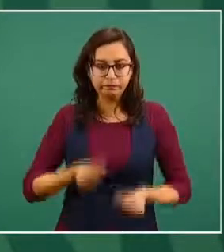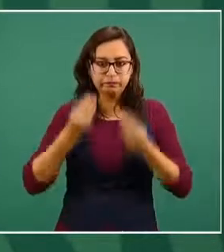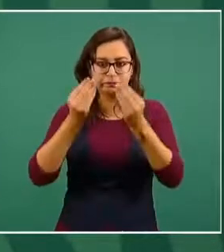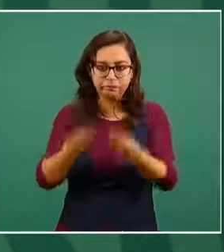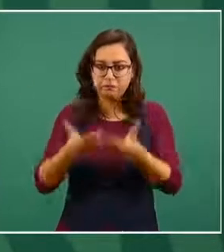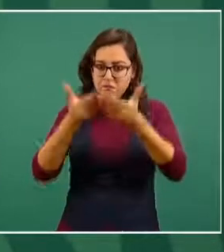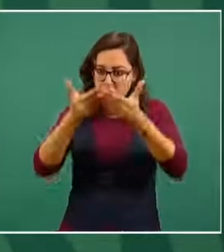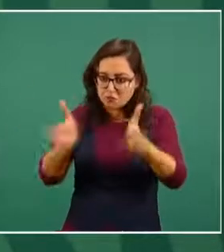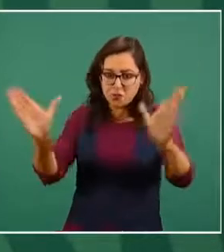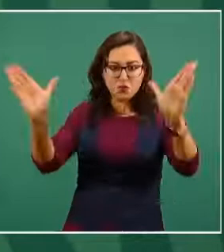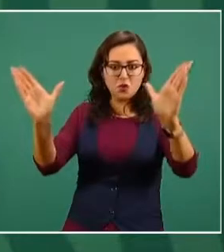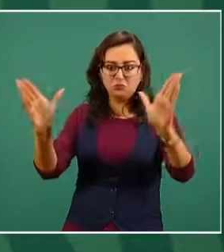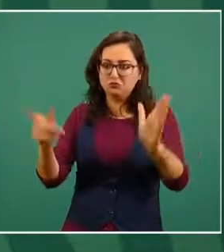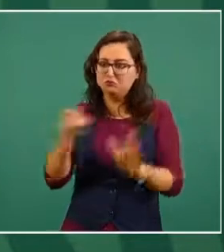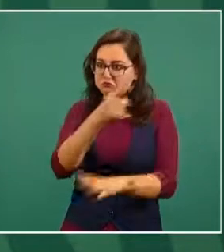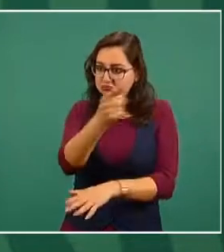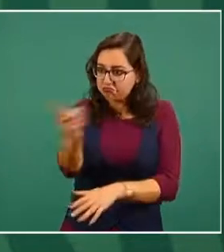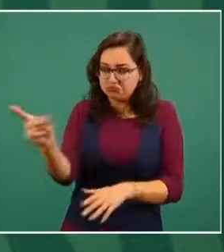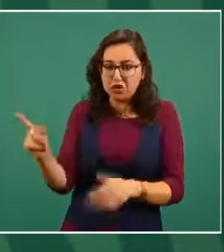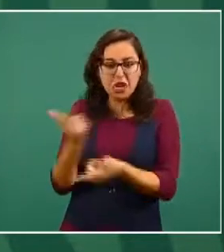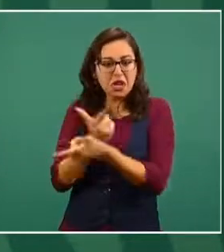para que pueda ser